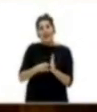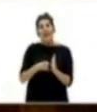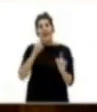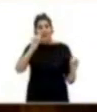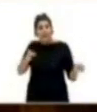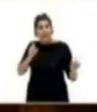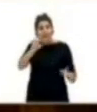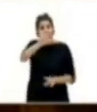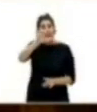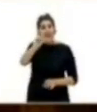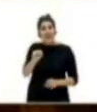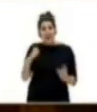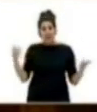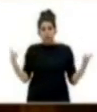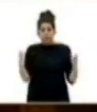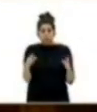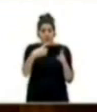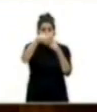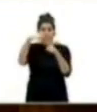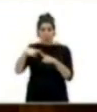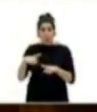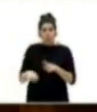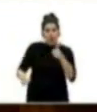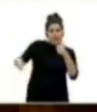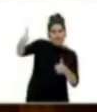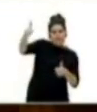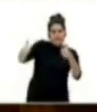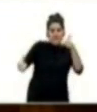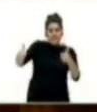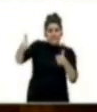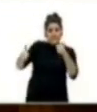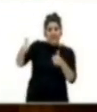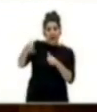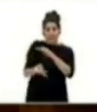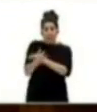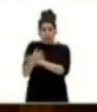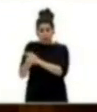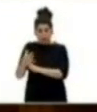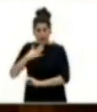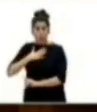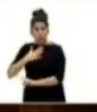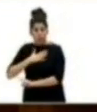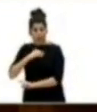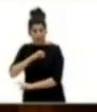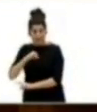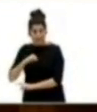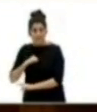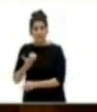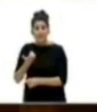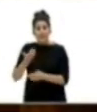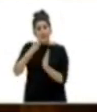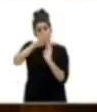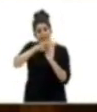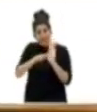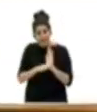disminuya el nivel de ayuda de los productos que compiten con las producciones autóctonas, apoyando las medidas que favorezcan las